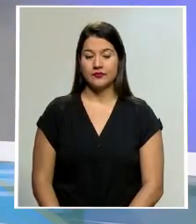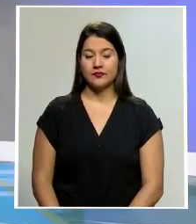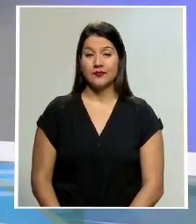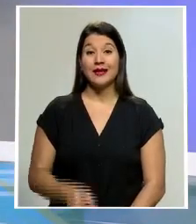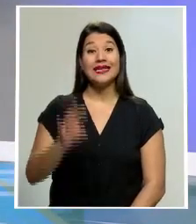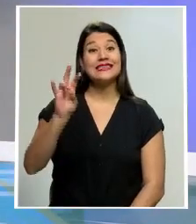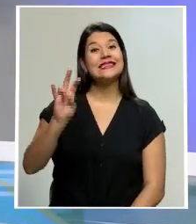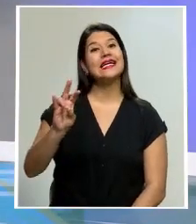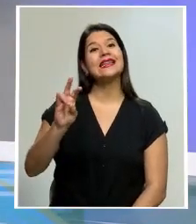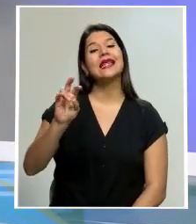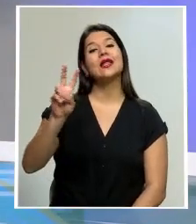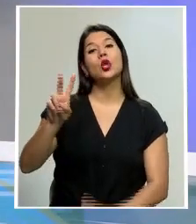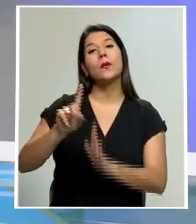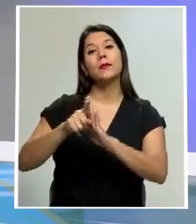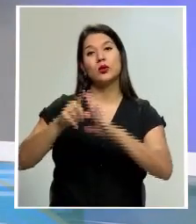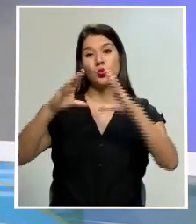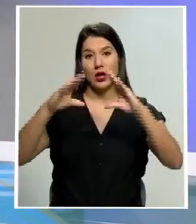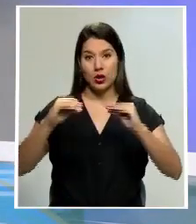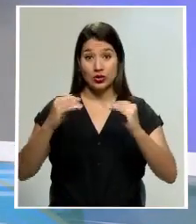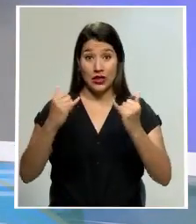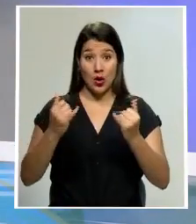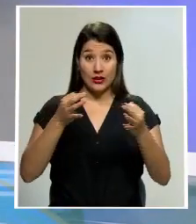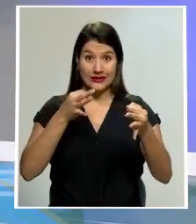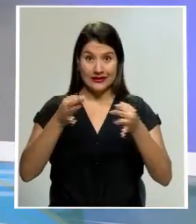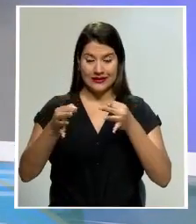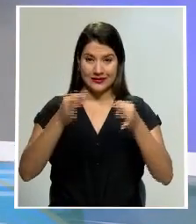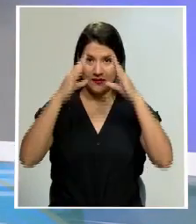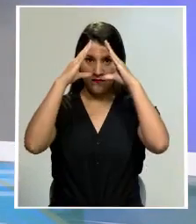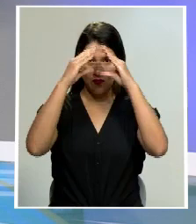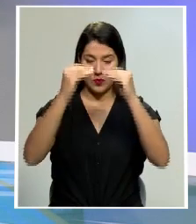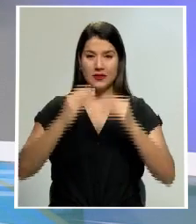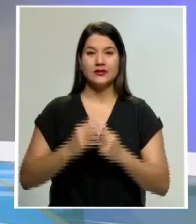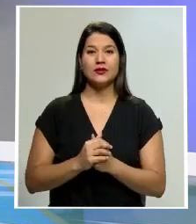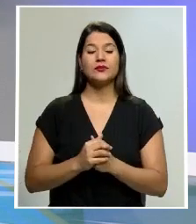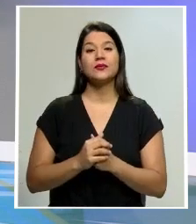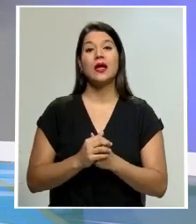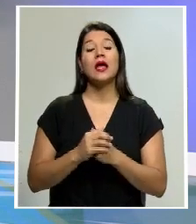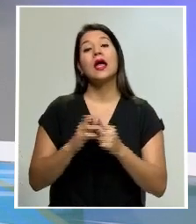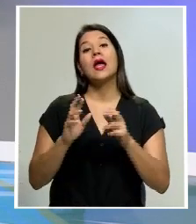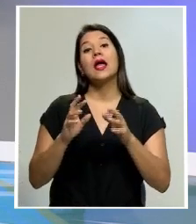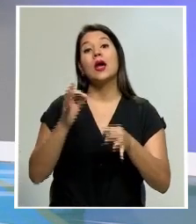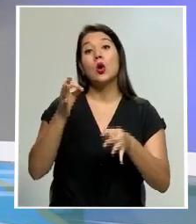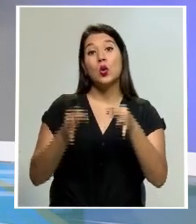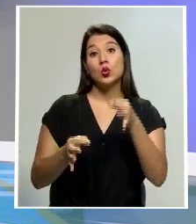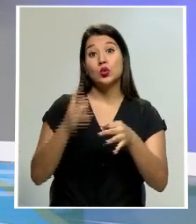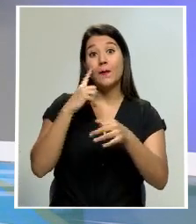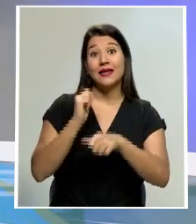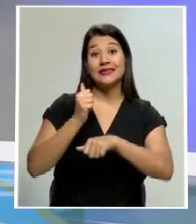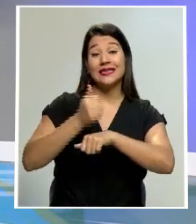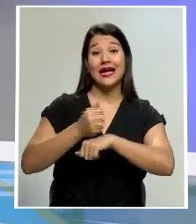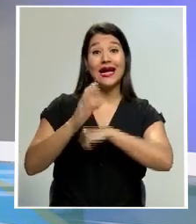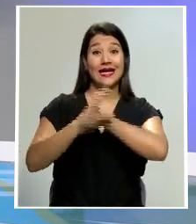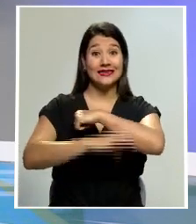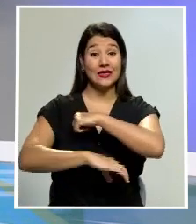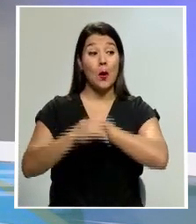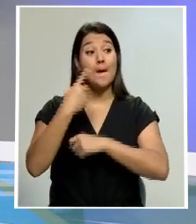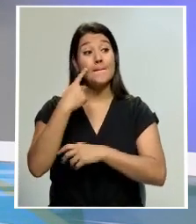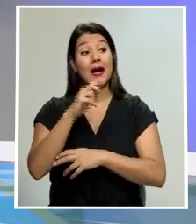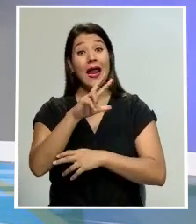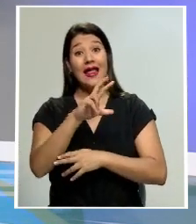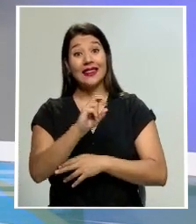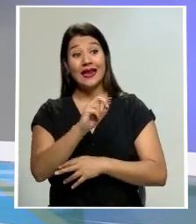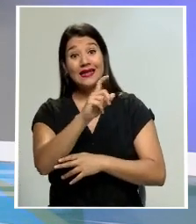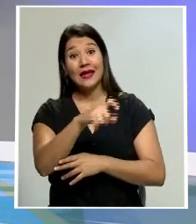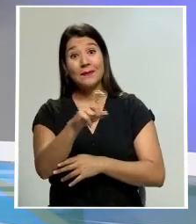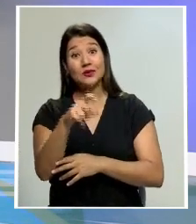Siete de la noche con dos minutos, vamos de inmediato al detalle de las informaciones. La audiencia para dictar medidas cautelares a los 30 sospechosos